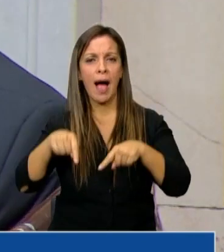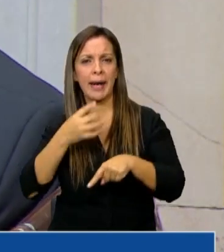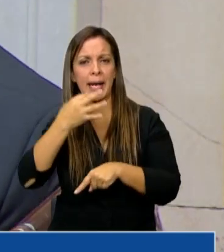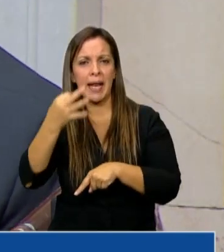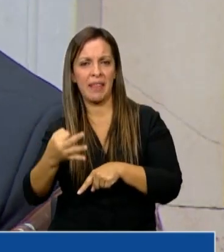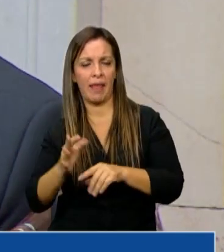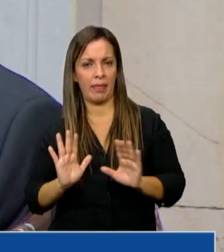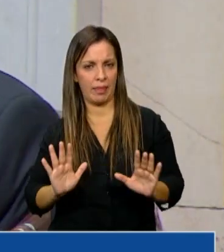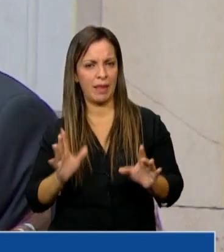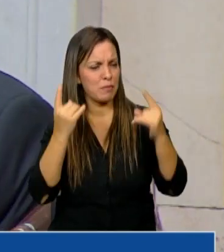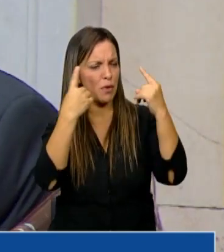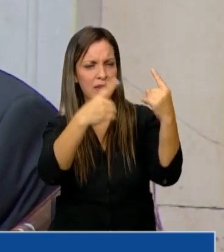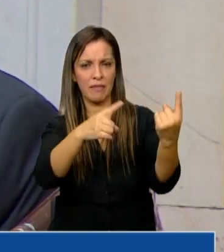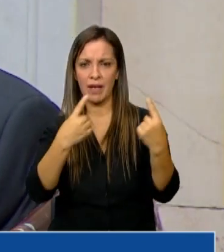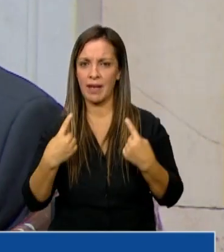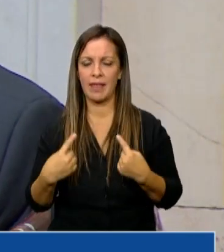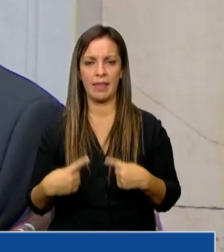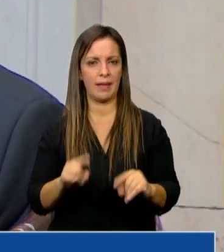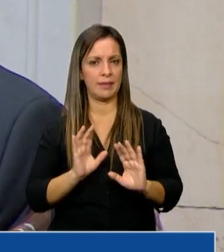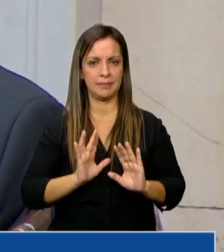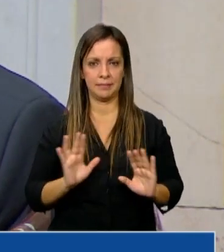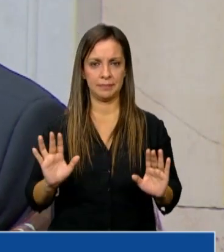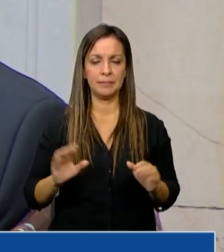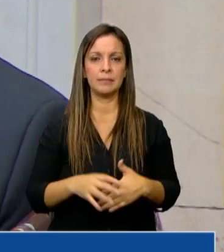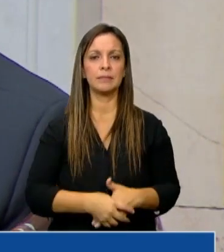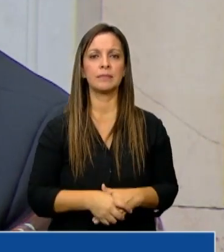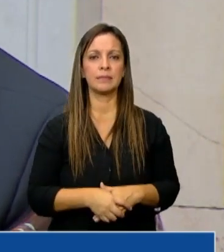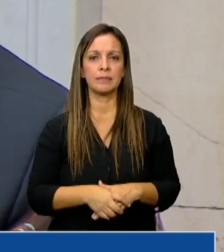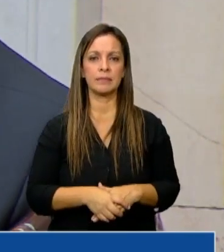análisis que se escucha en la República Argentina.